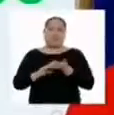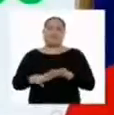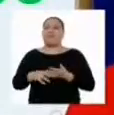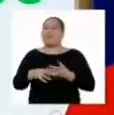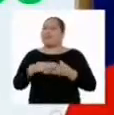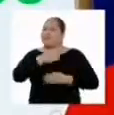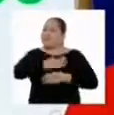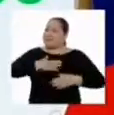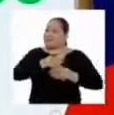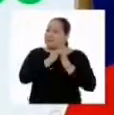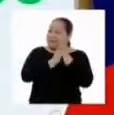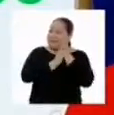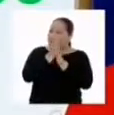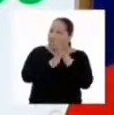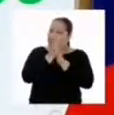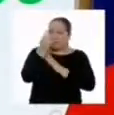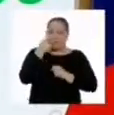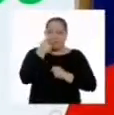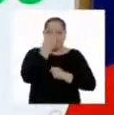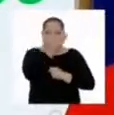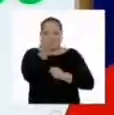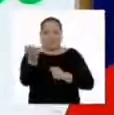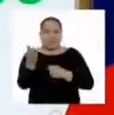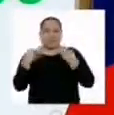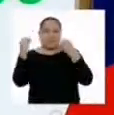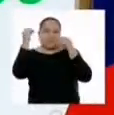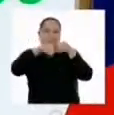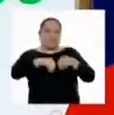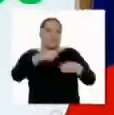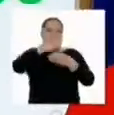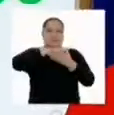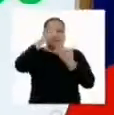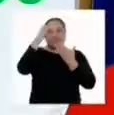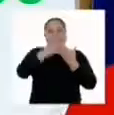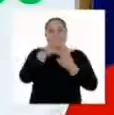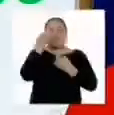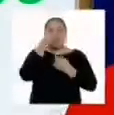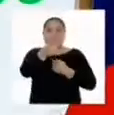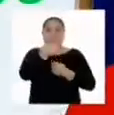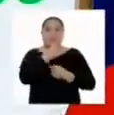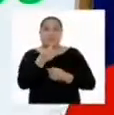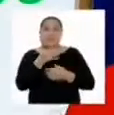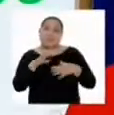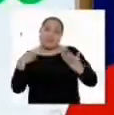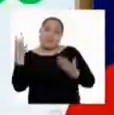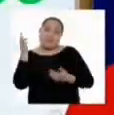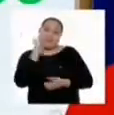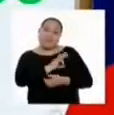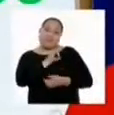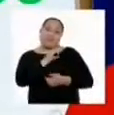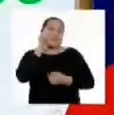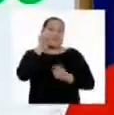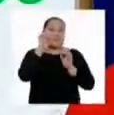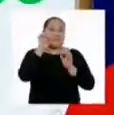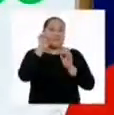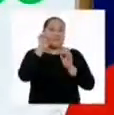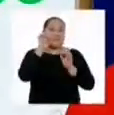muchas ganas de conocer a todas y todos para poder hacer programas que realmente les gusten y puedan aprovecharlos, como el programa de hoy. Que